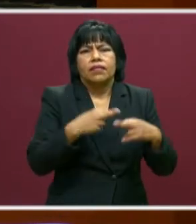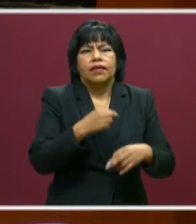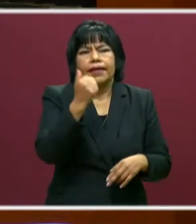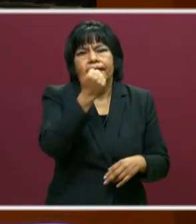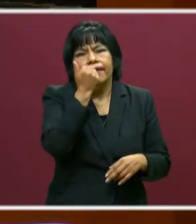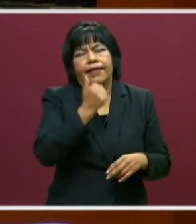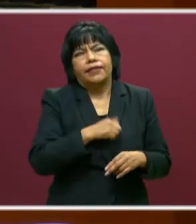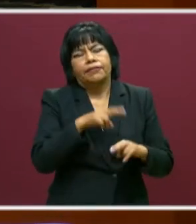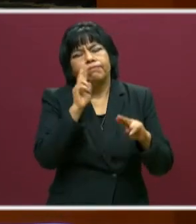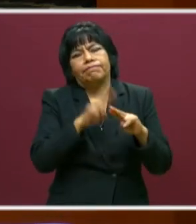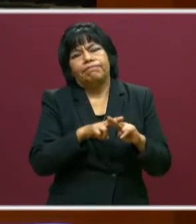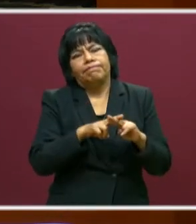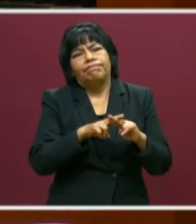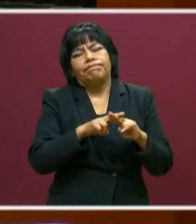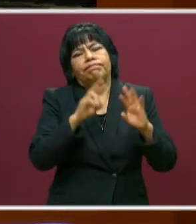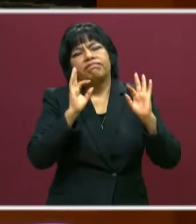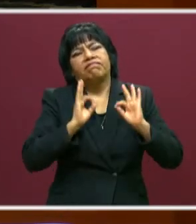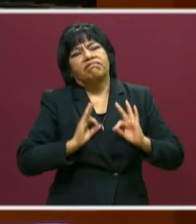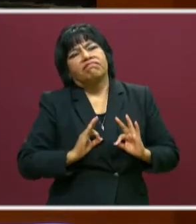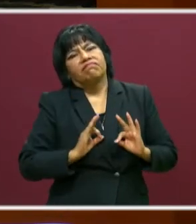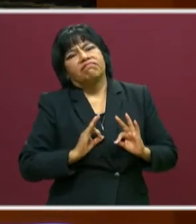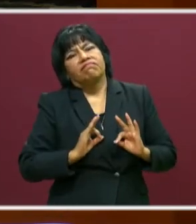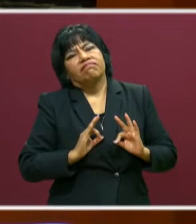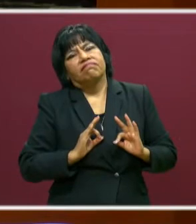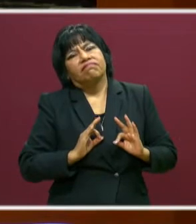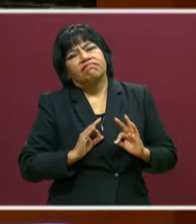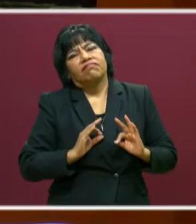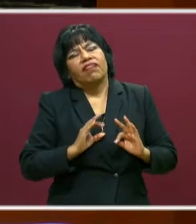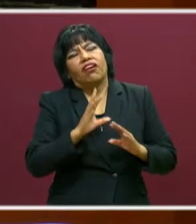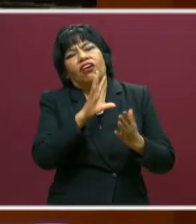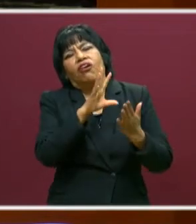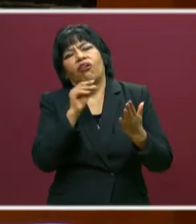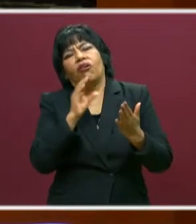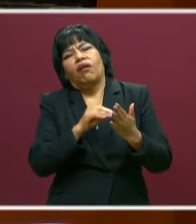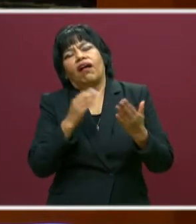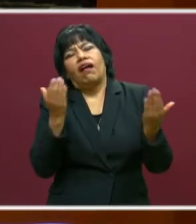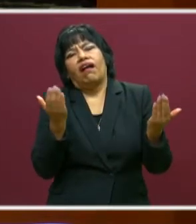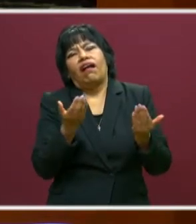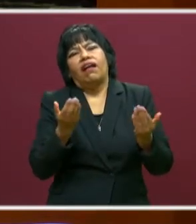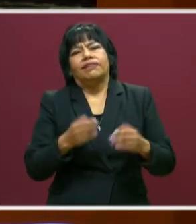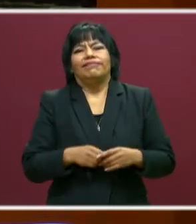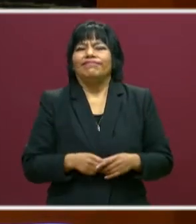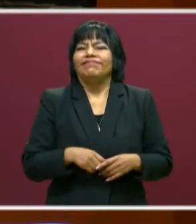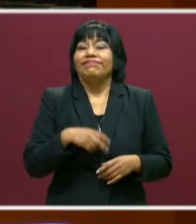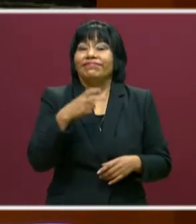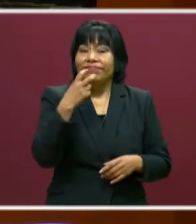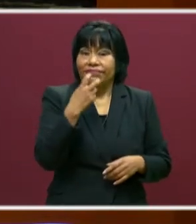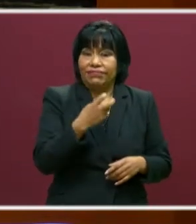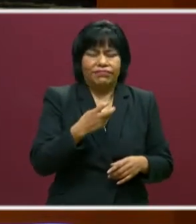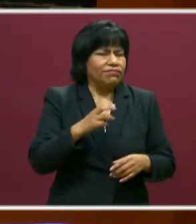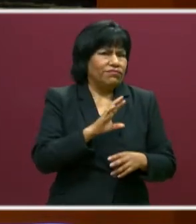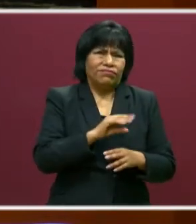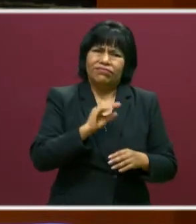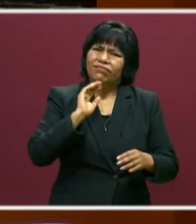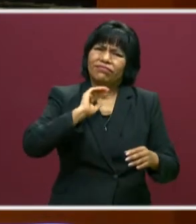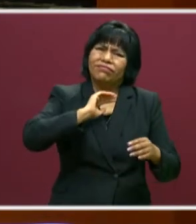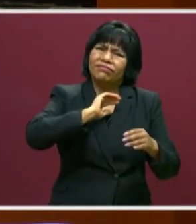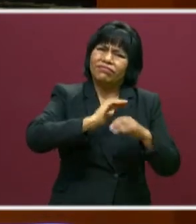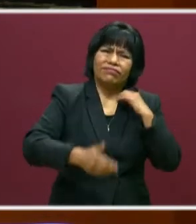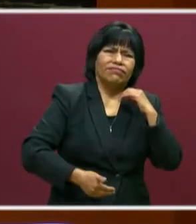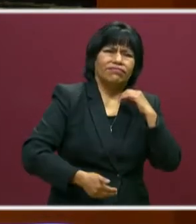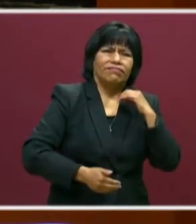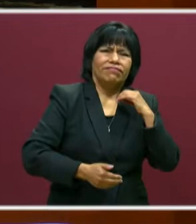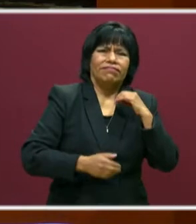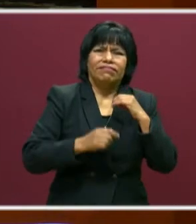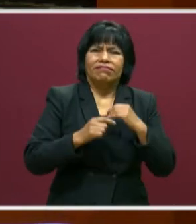alumno solo es un sujeto pasivo que escucha y reproduce. Con eso queremos romper exactamente. Por eso